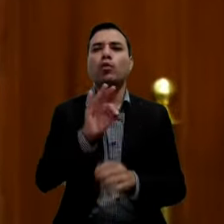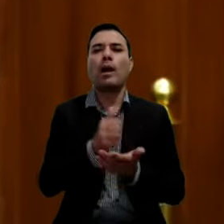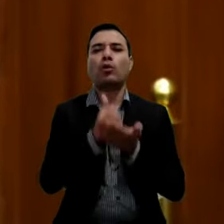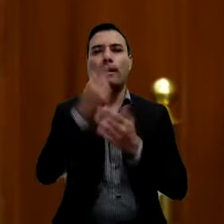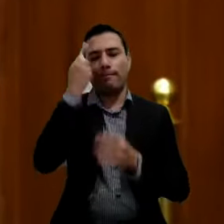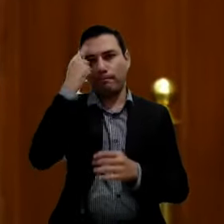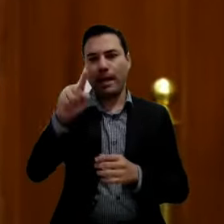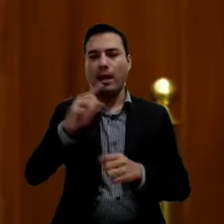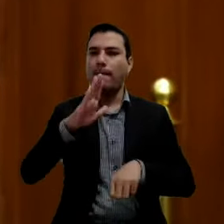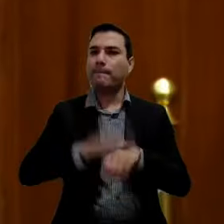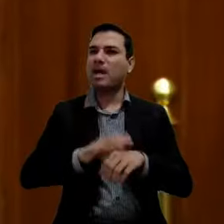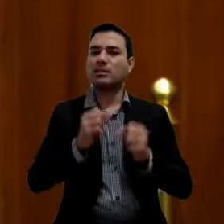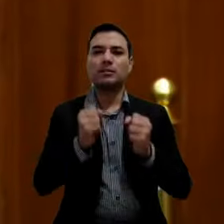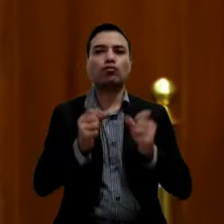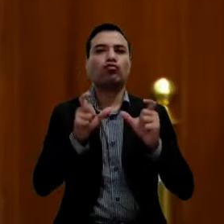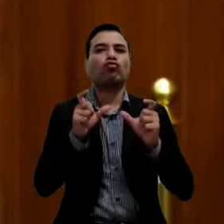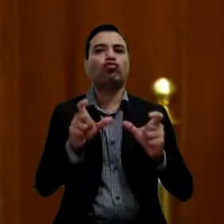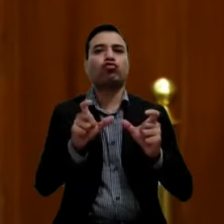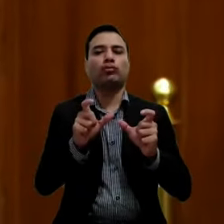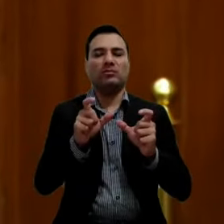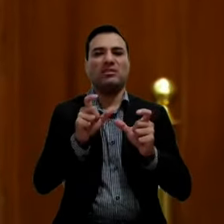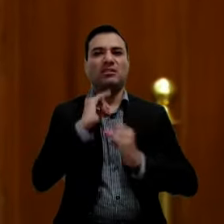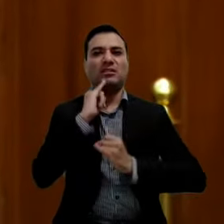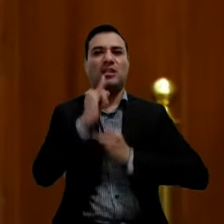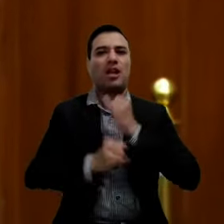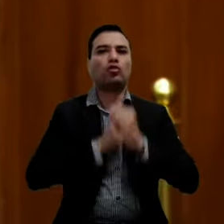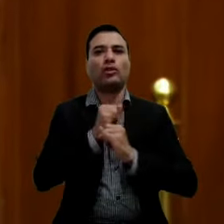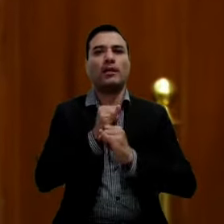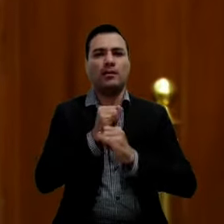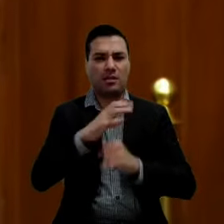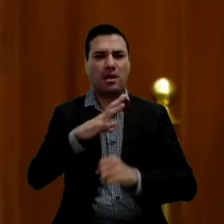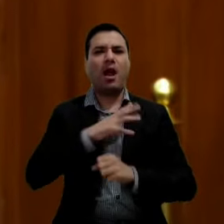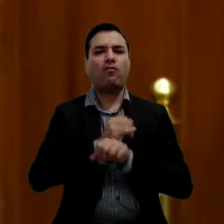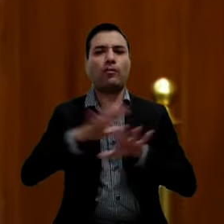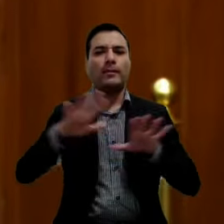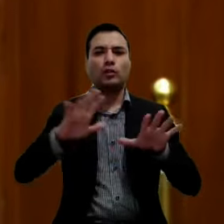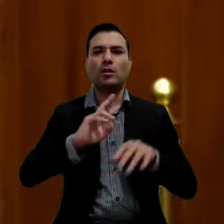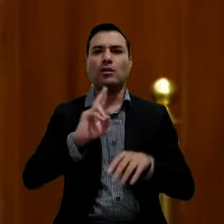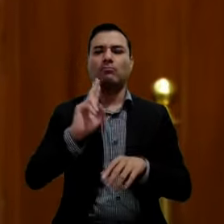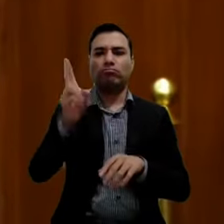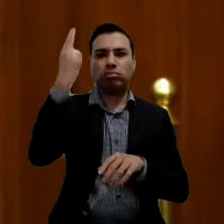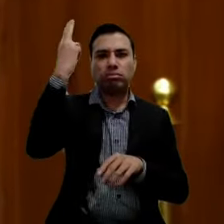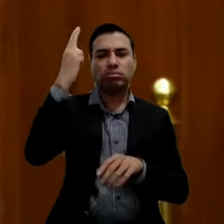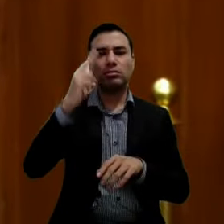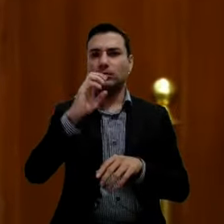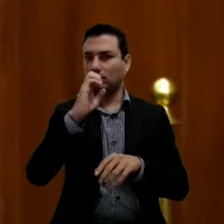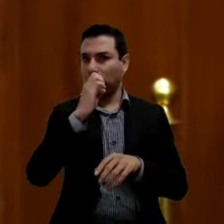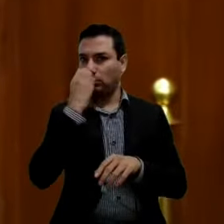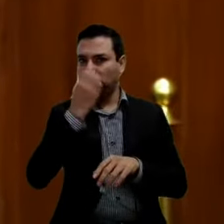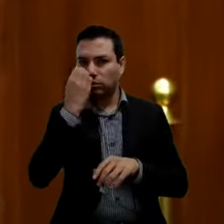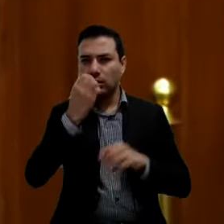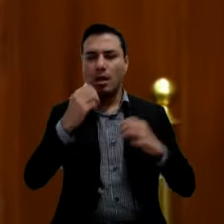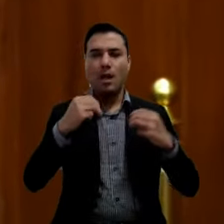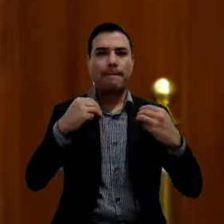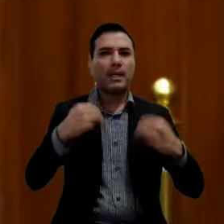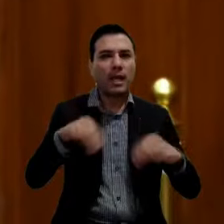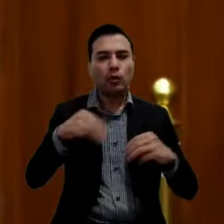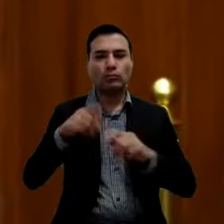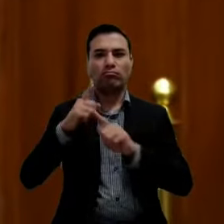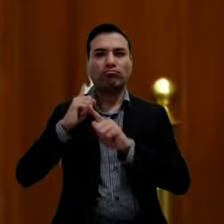a través de la información técnica, académica, de mercado y la capacitación hacia la profesionalización